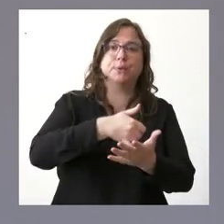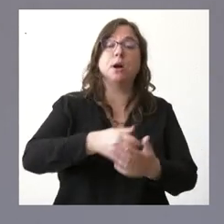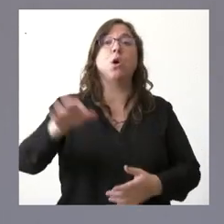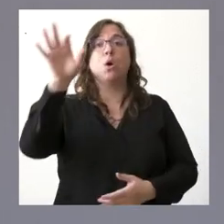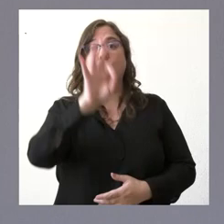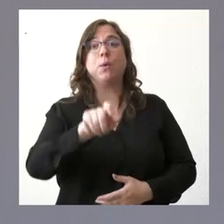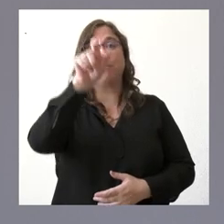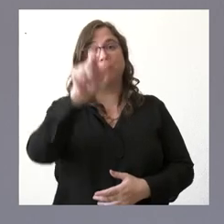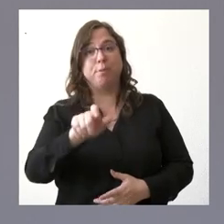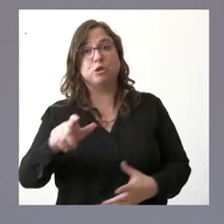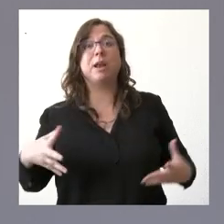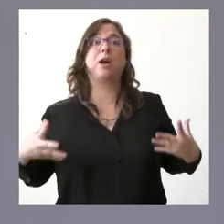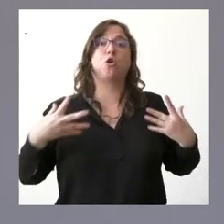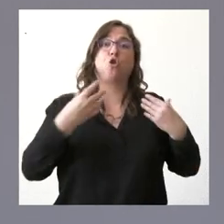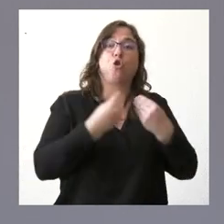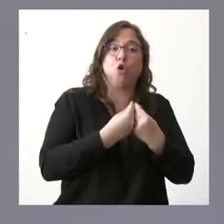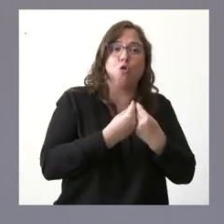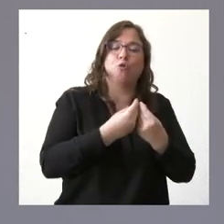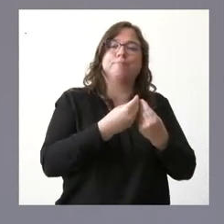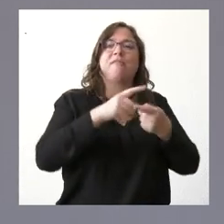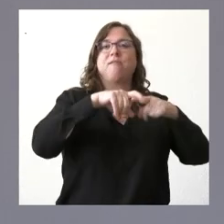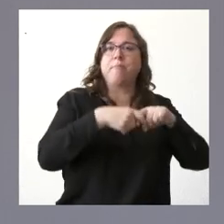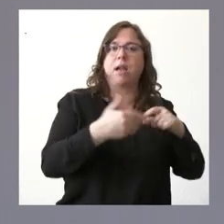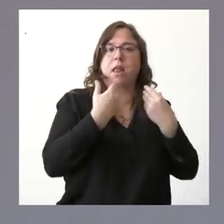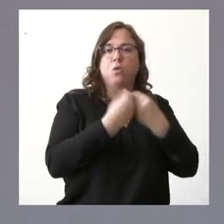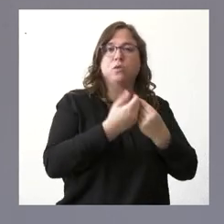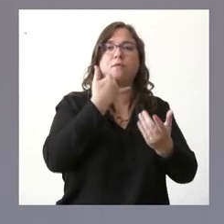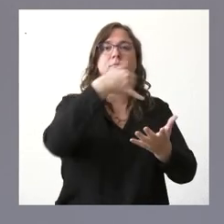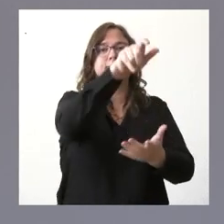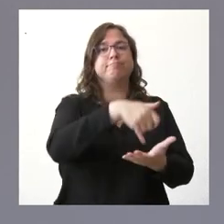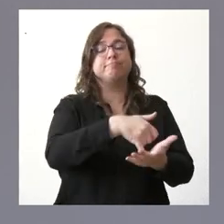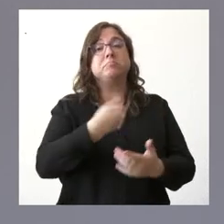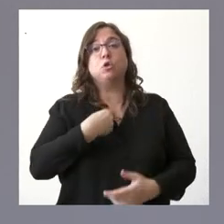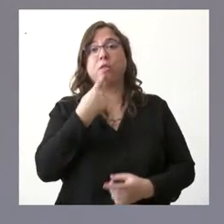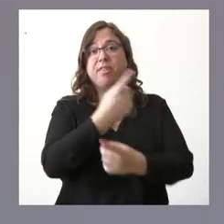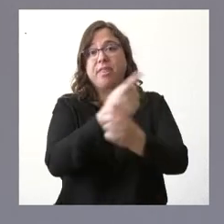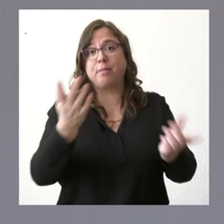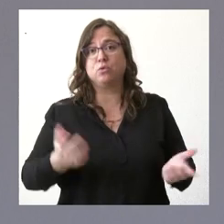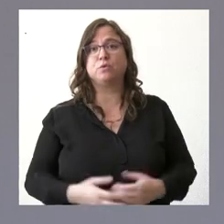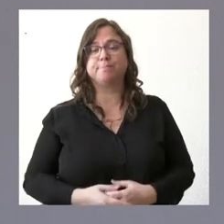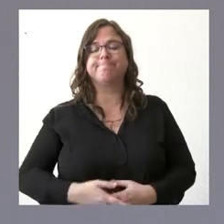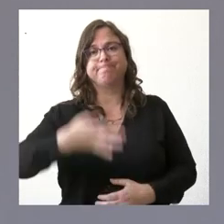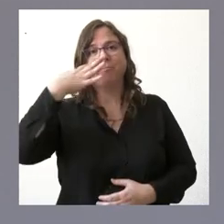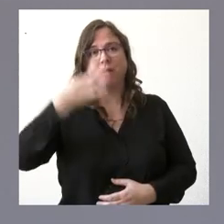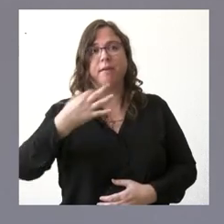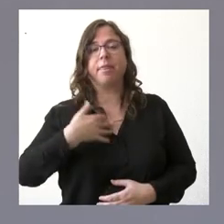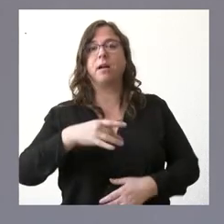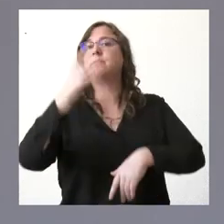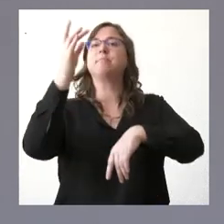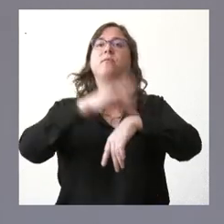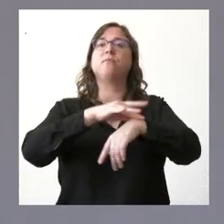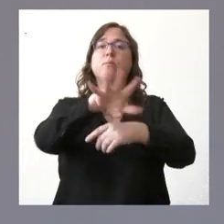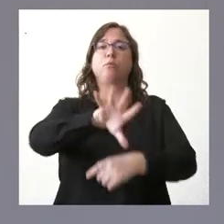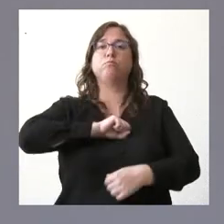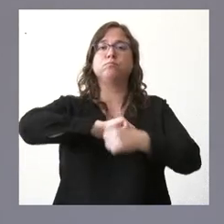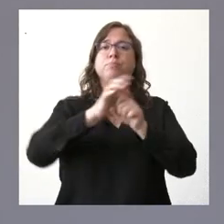convivan con personas vulnerables y por tanto esto es lo que nosotros decimos es verdad que la incidencia ha aumentado pero es verdad que el